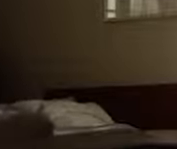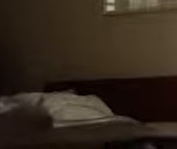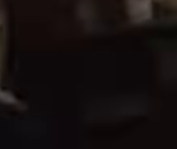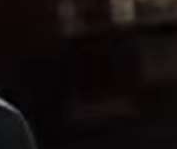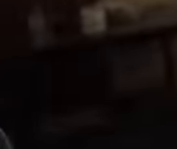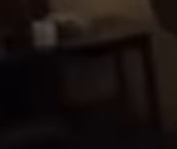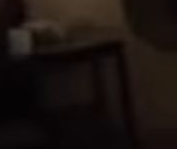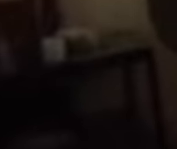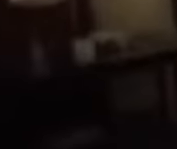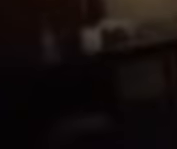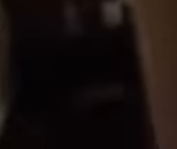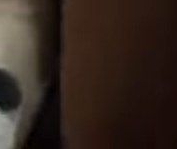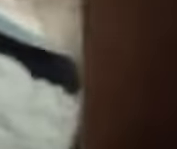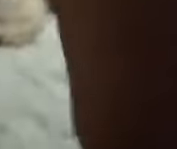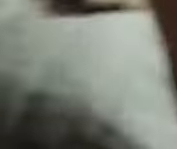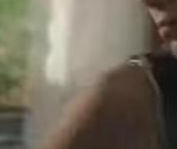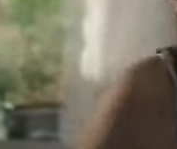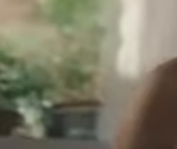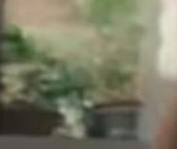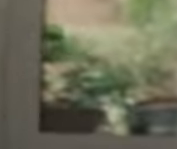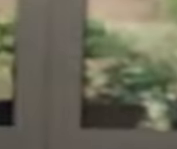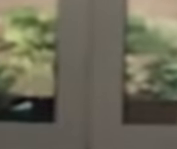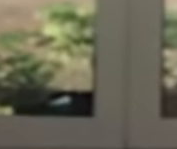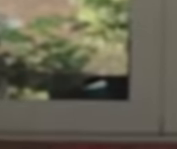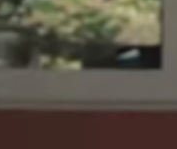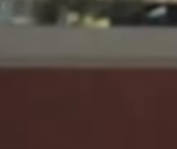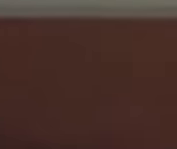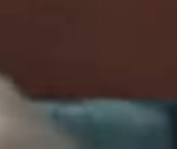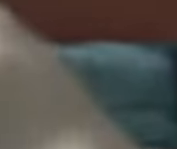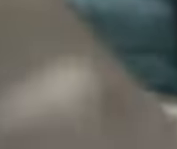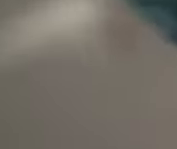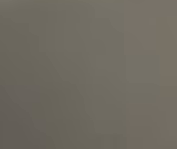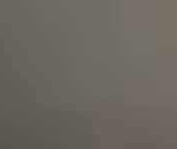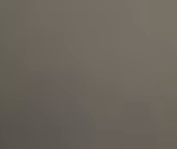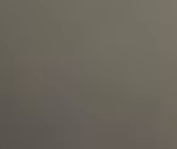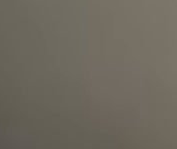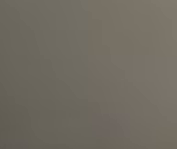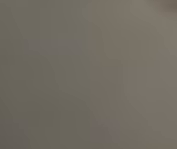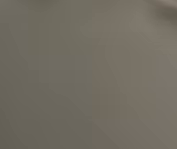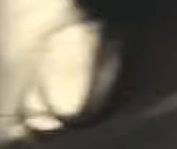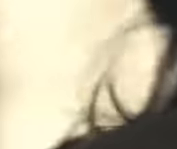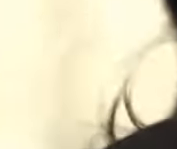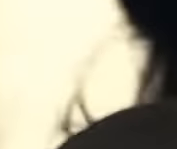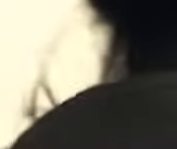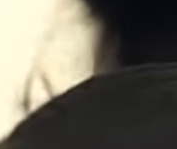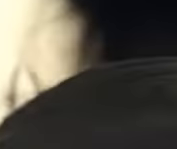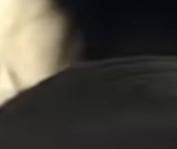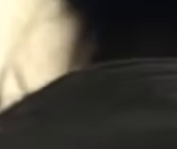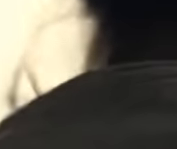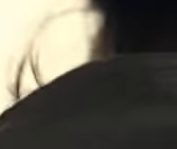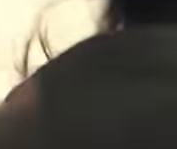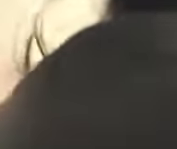cada pequeño detalle de cada pequeño acto de cada minuto de cada segundo